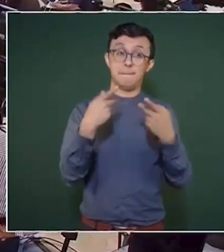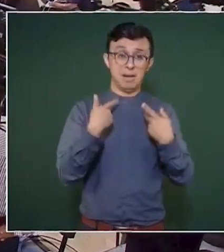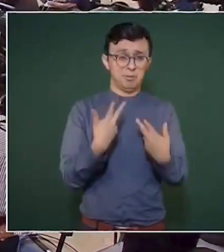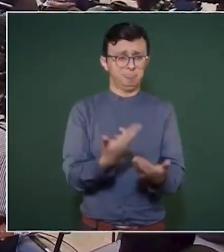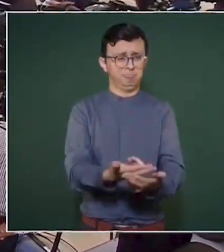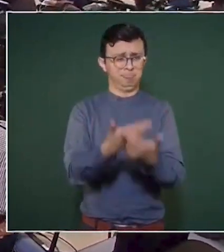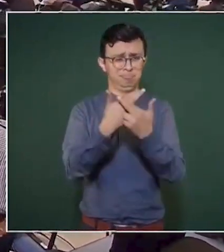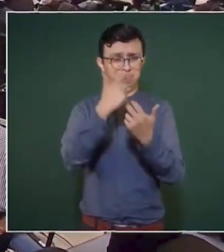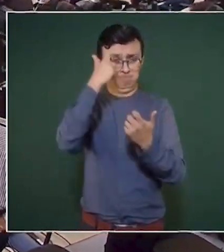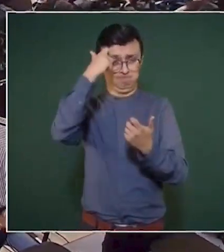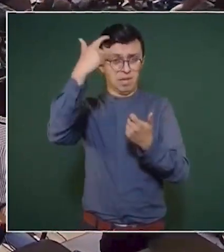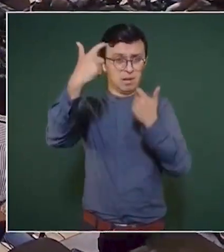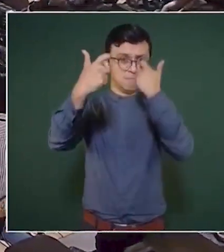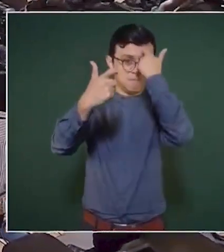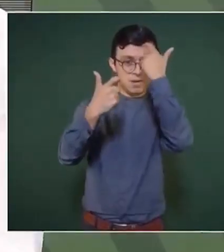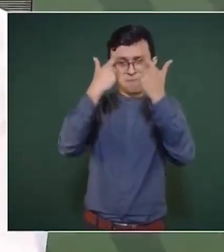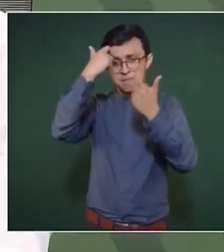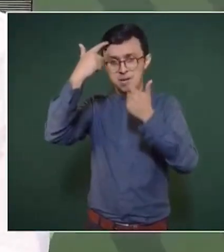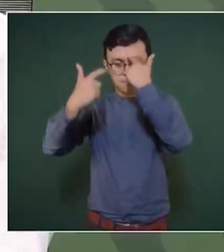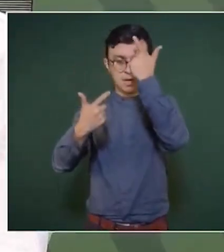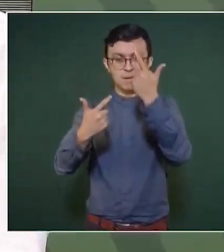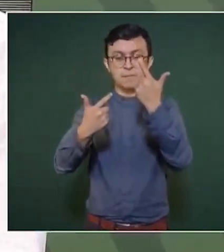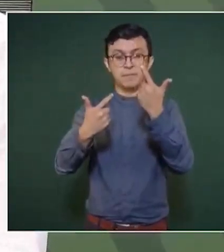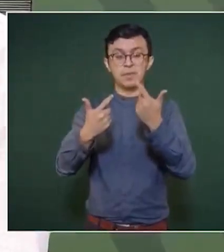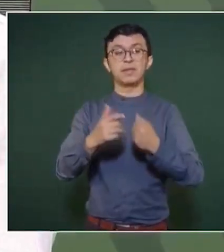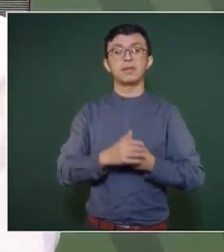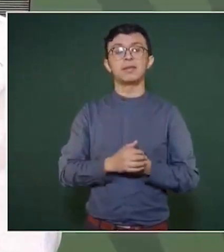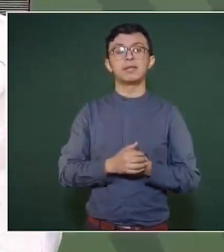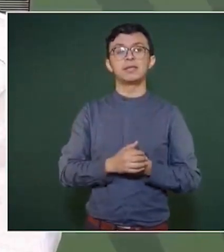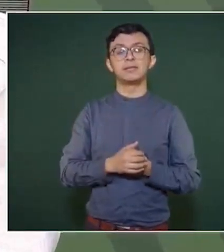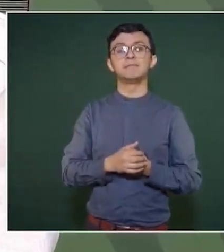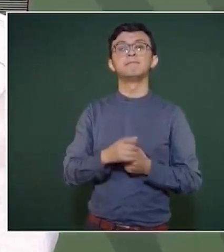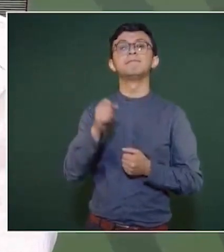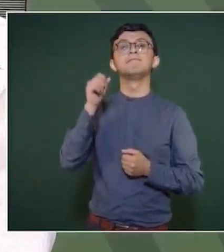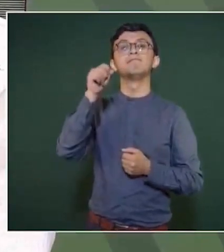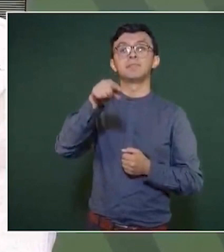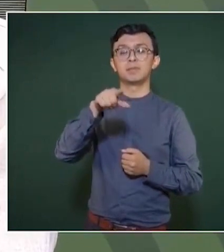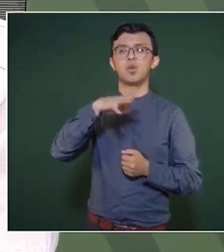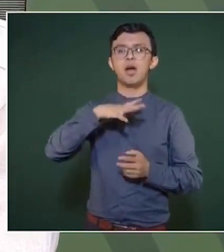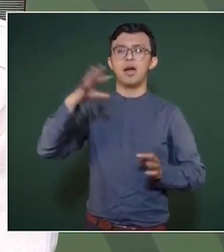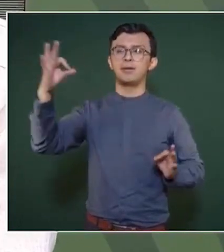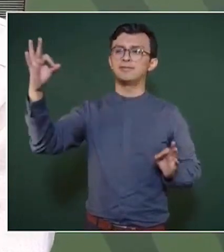Y luego también la cercanía.